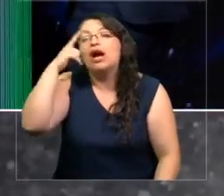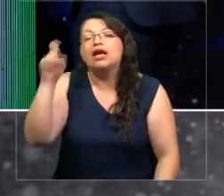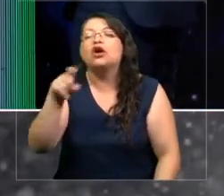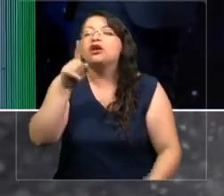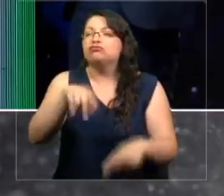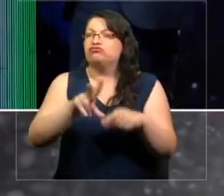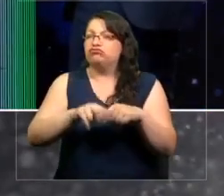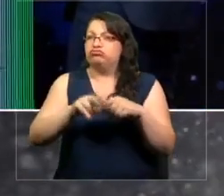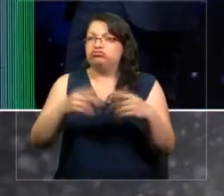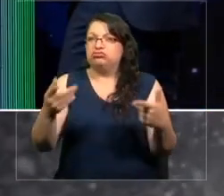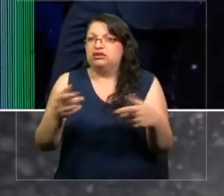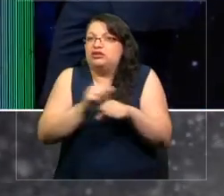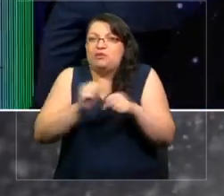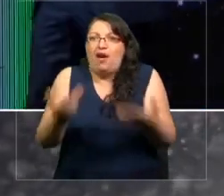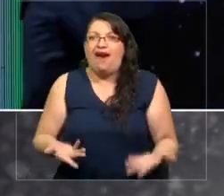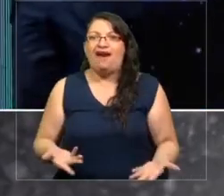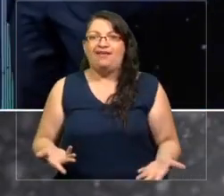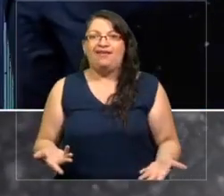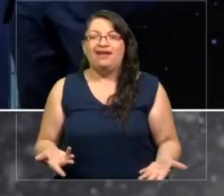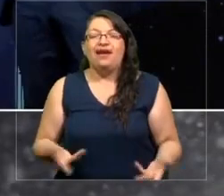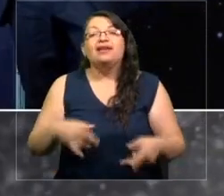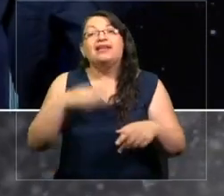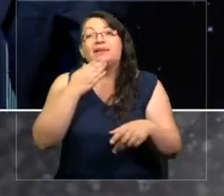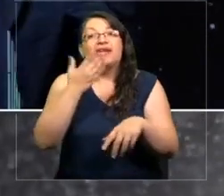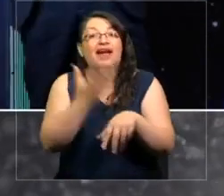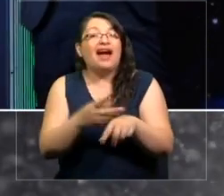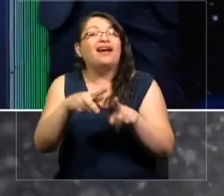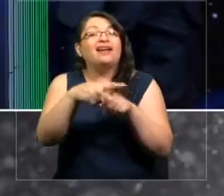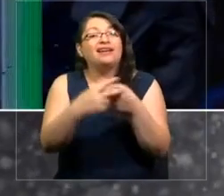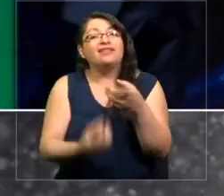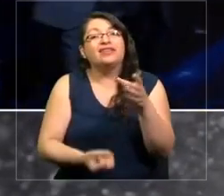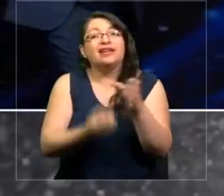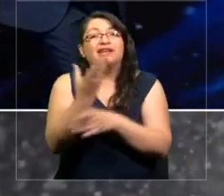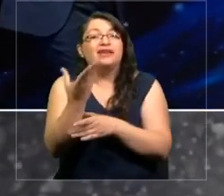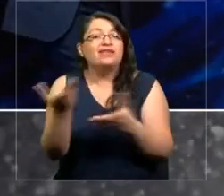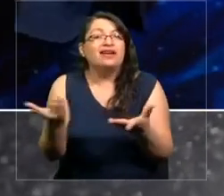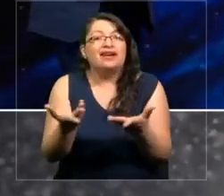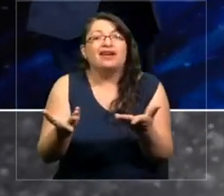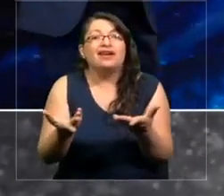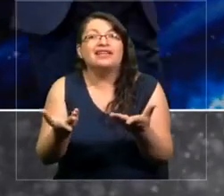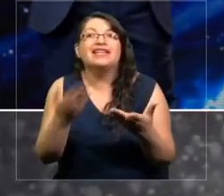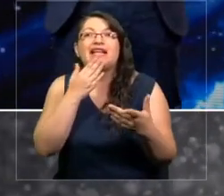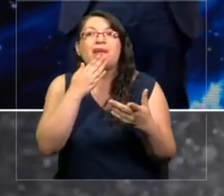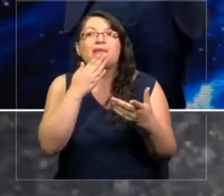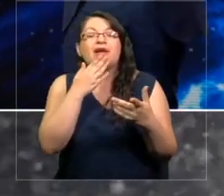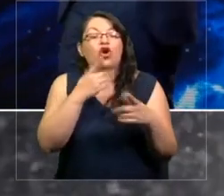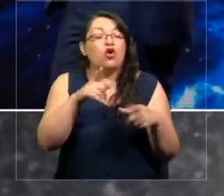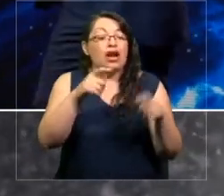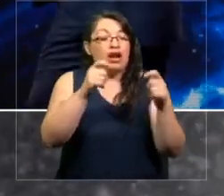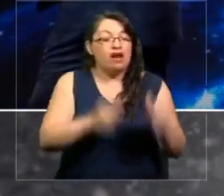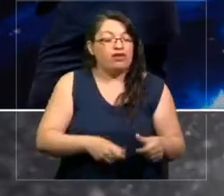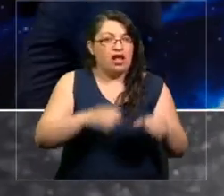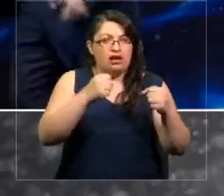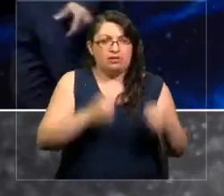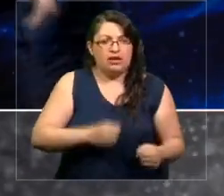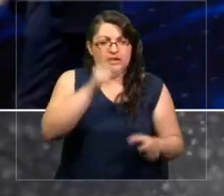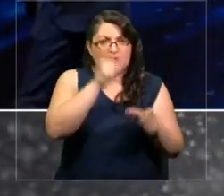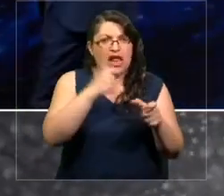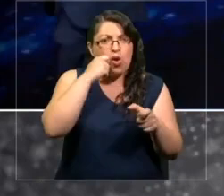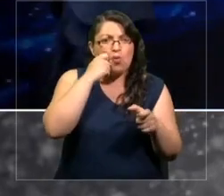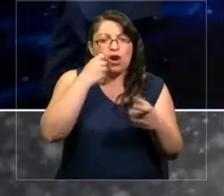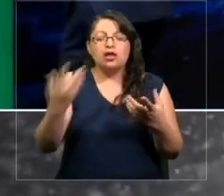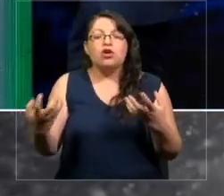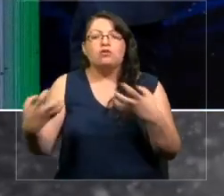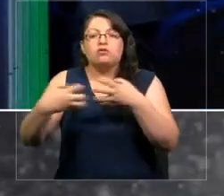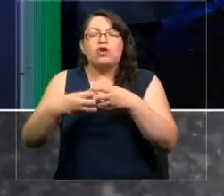como muy bien nos planteaba Guillermo, empiezan a aparecer herramientas que complementan las capacidades humanas. Hemos visto muchas empresas que están